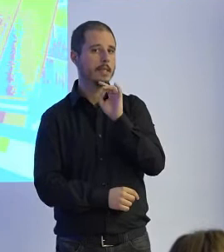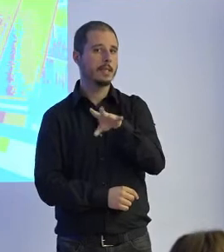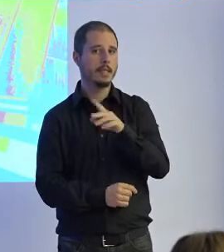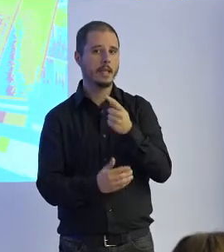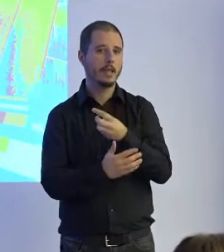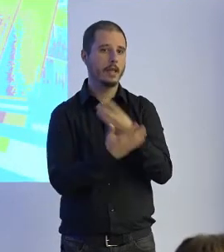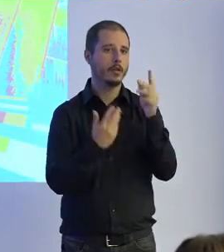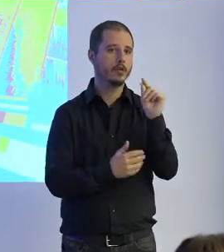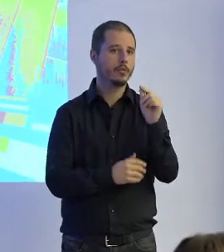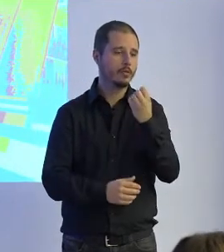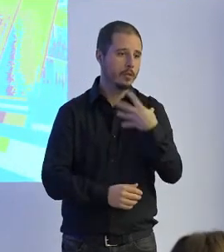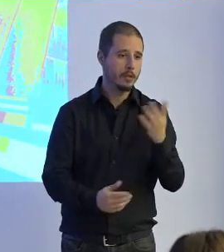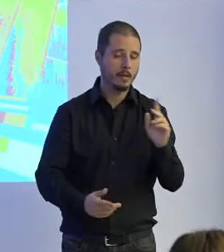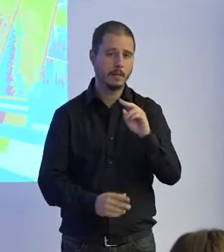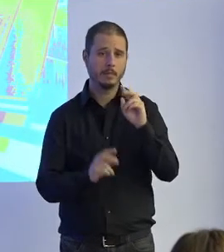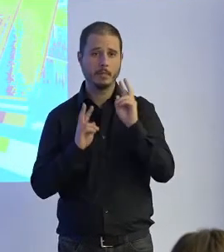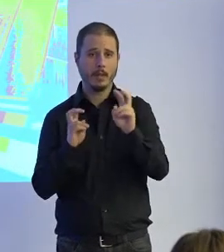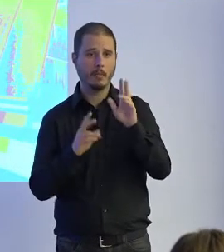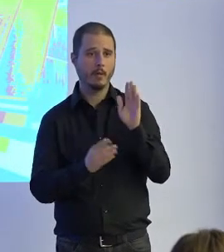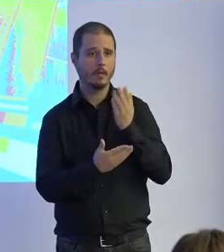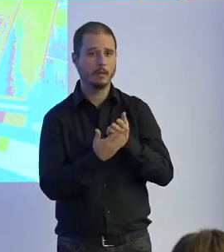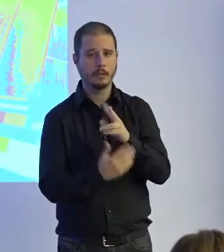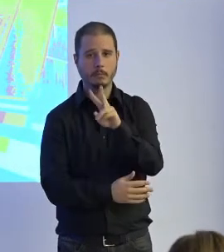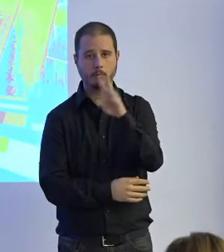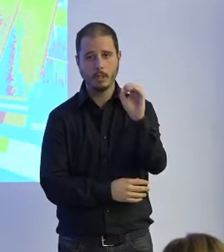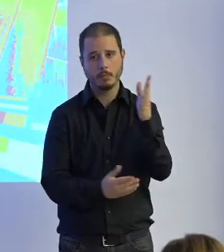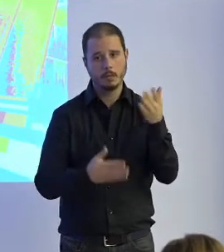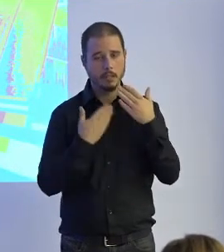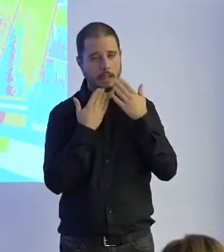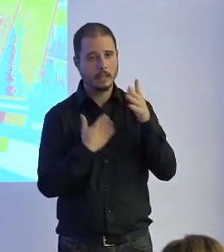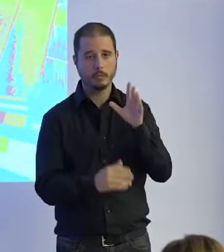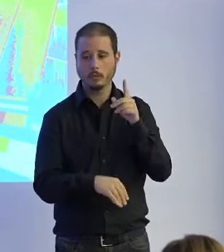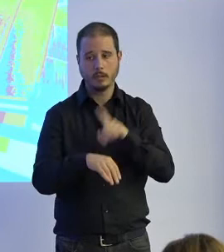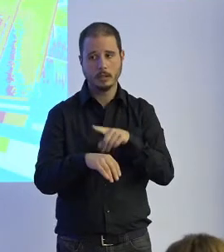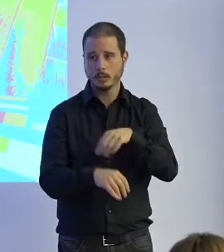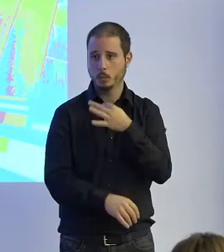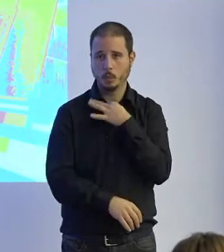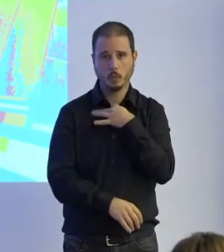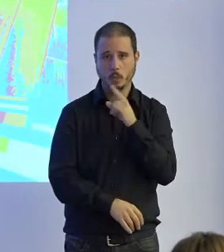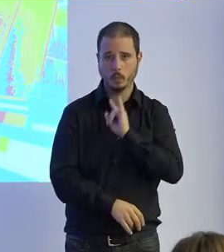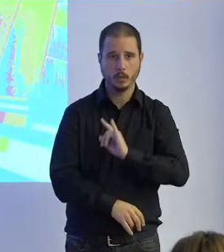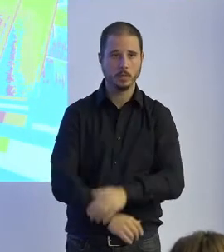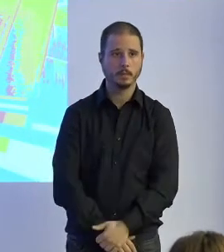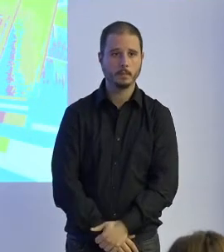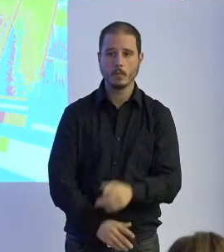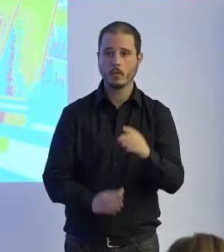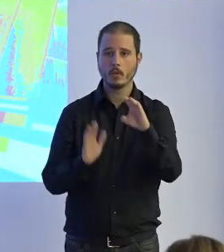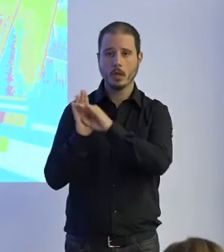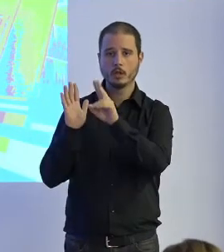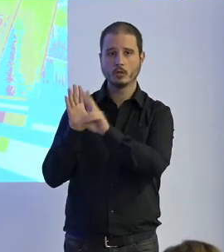en principio tenía estipulado 20 pero se lo agradecería porque vamos mal de tiempo. Su currículum es el siguiente